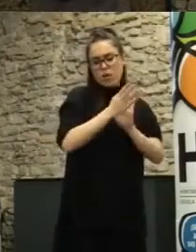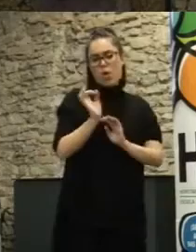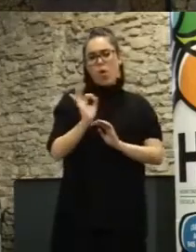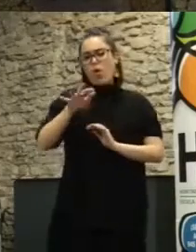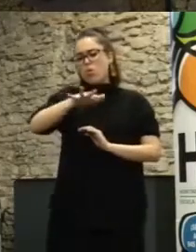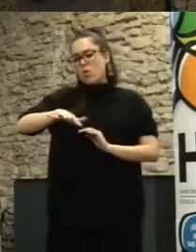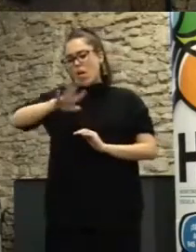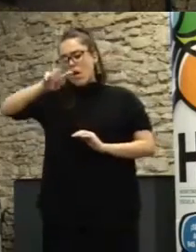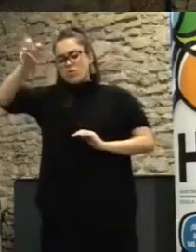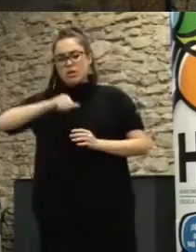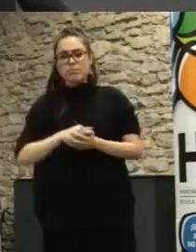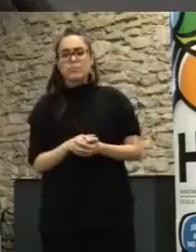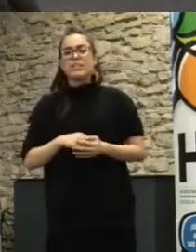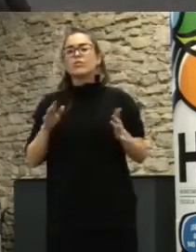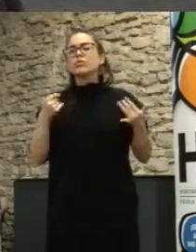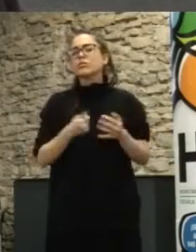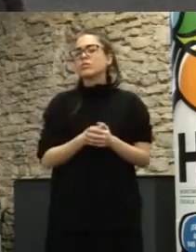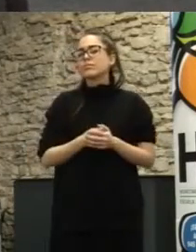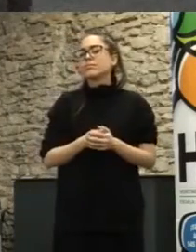¿dónde está la fórmula mágica? ¿no?